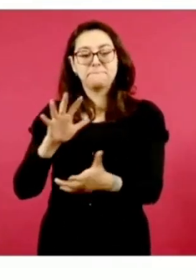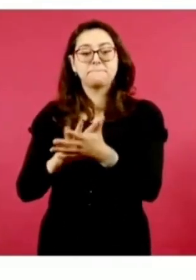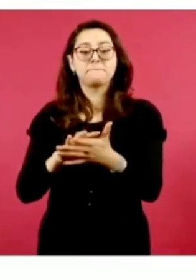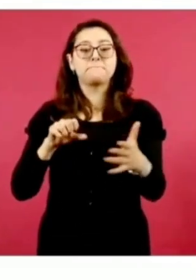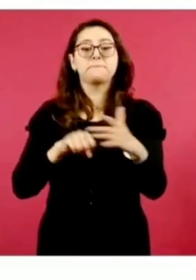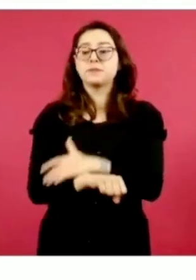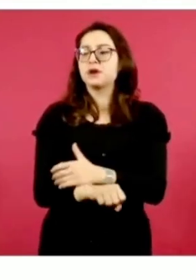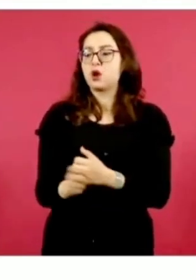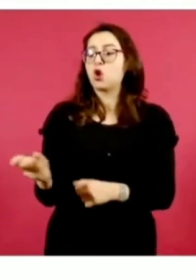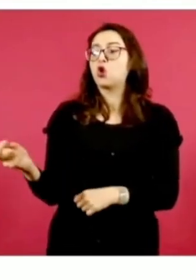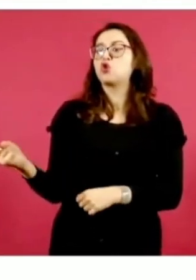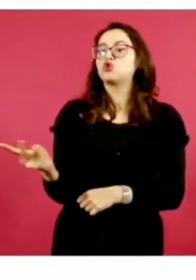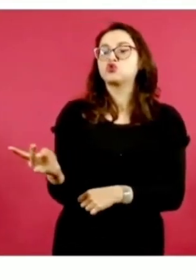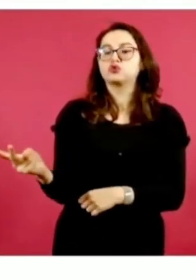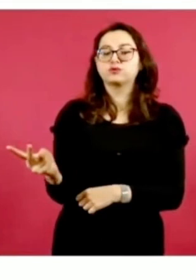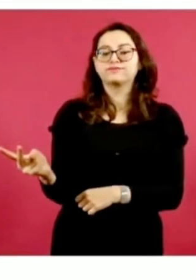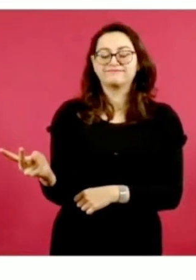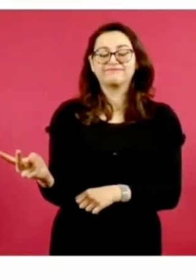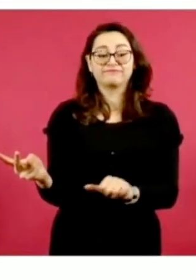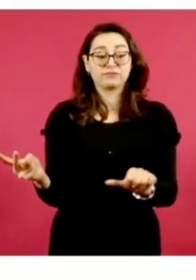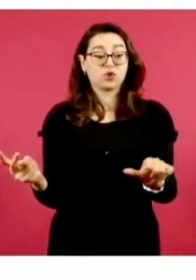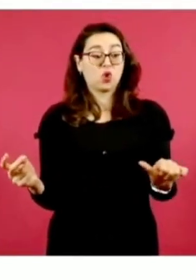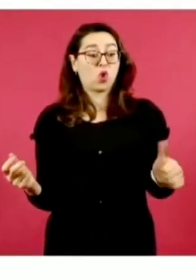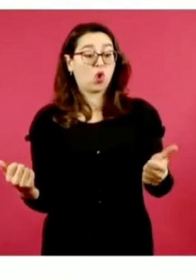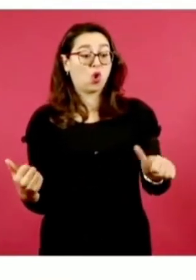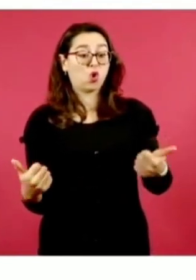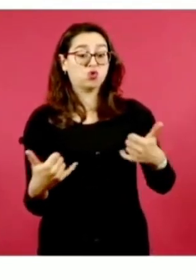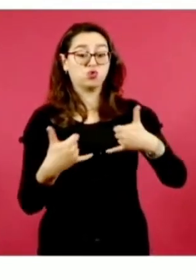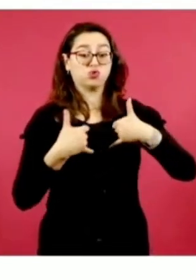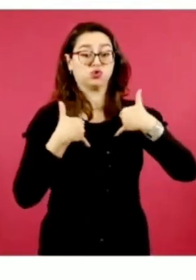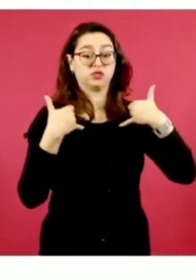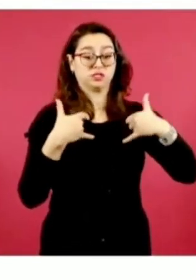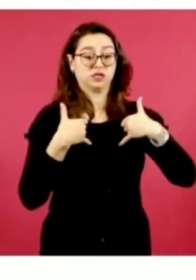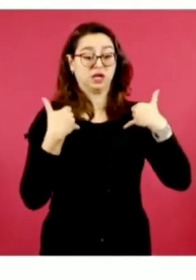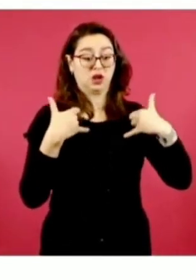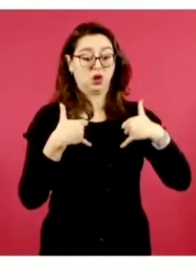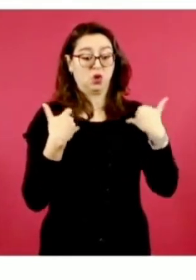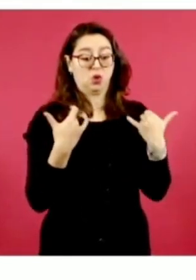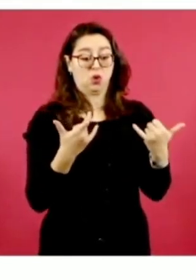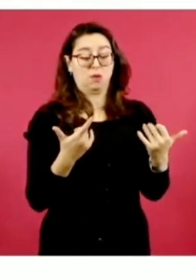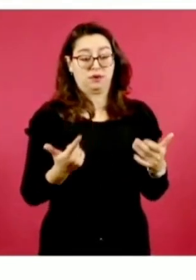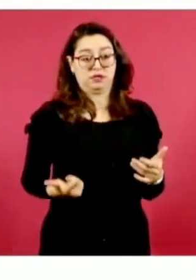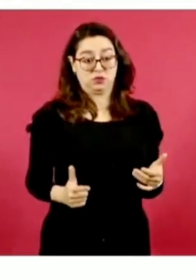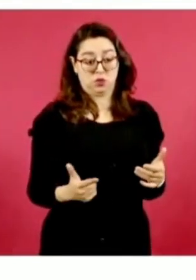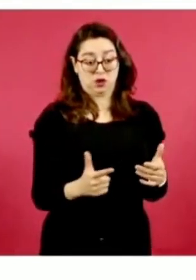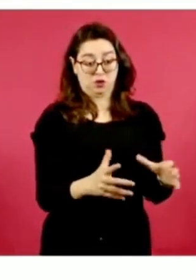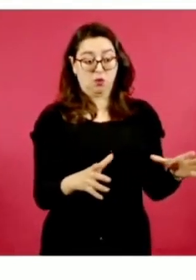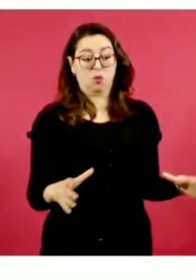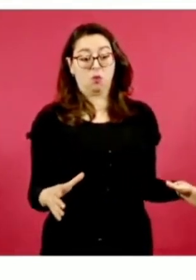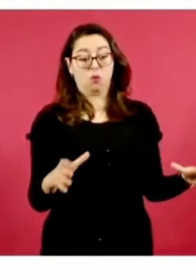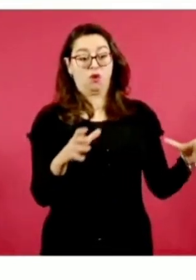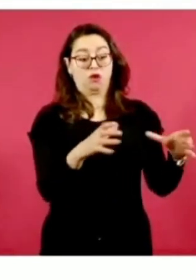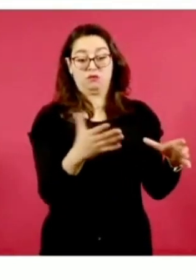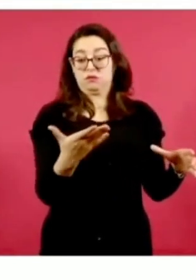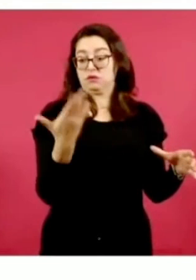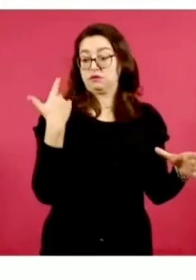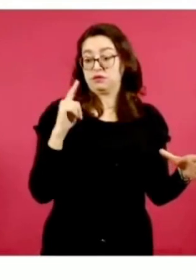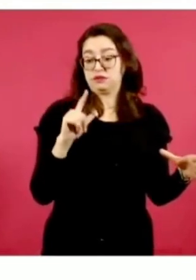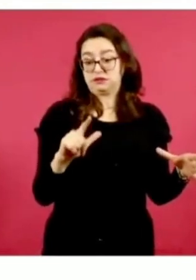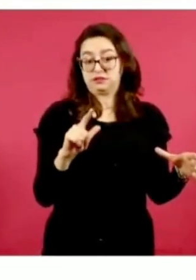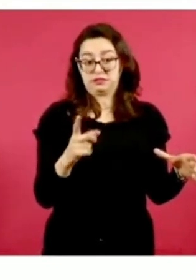homicidio de los 11 jóvenes ocurridos en Salvatierra, Guanajuato, el pasado 17 de diciembre.